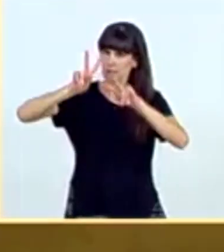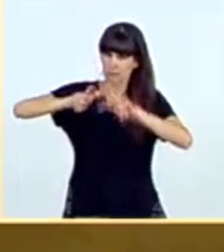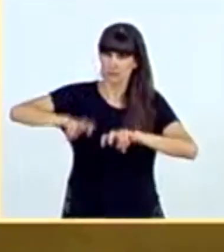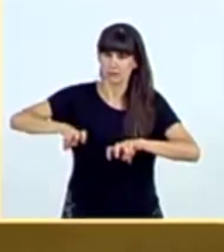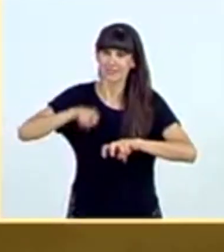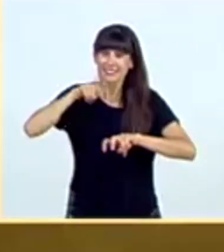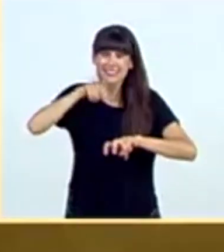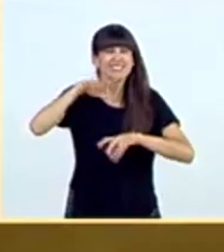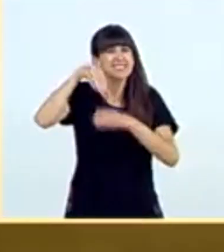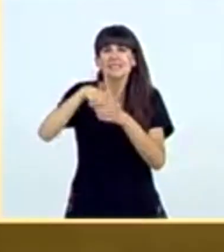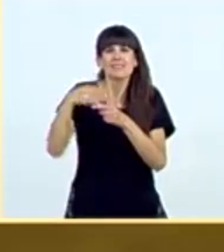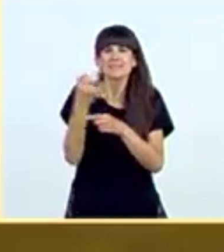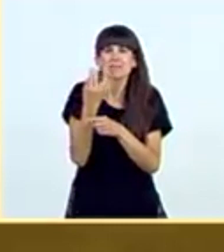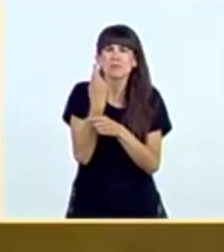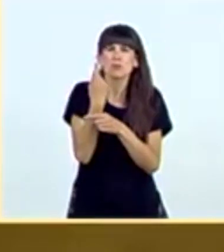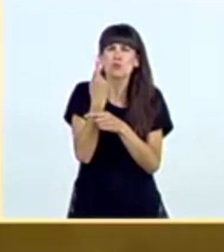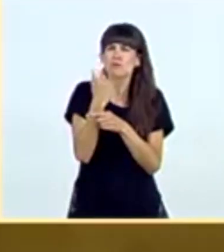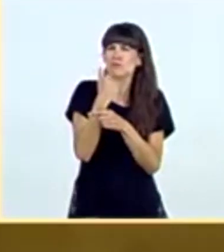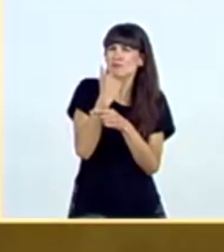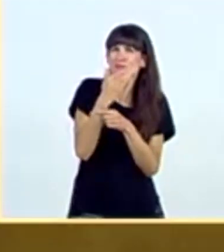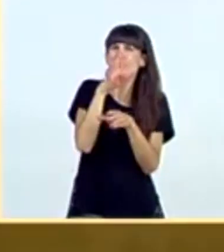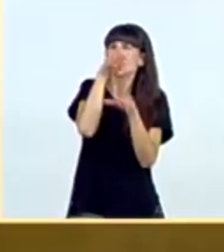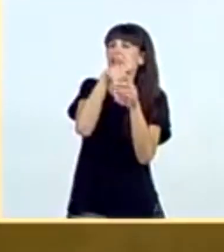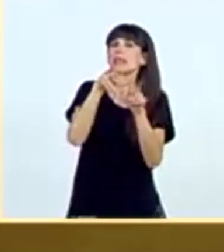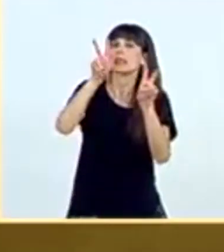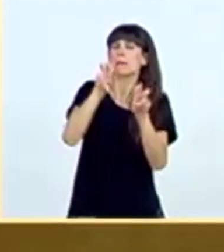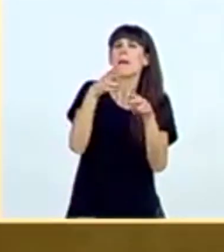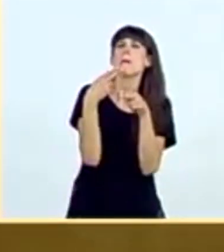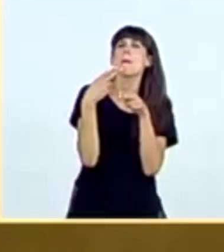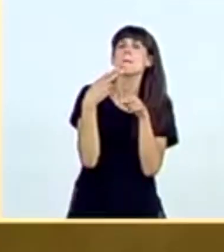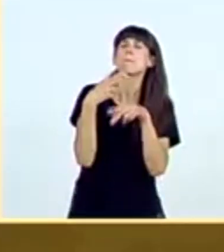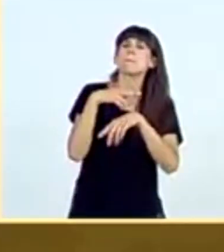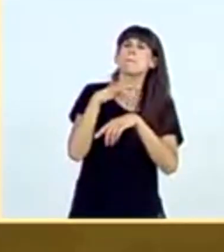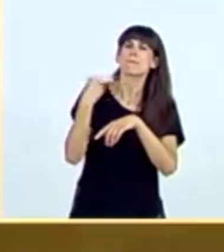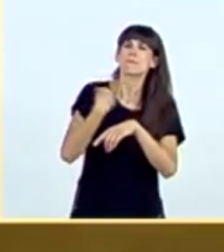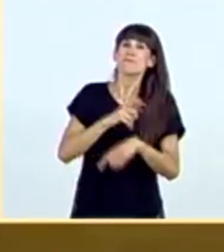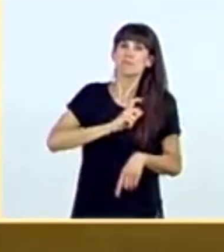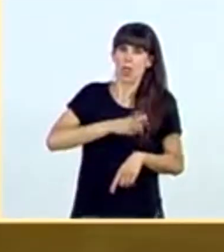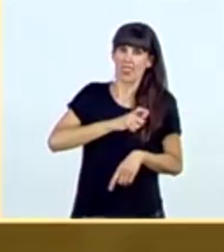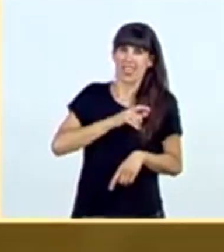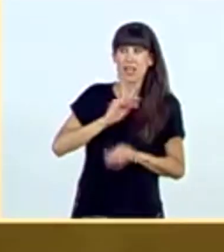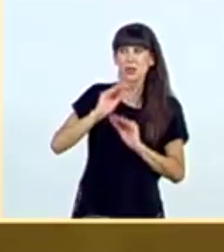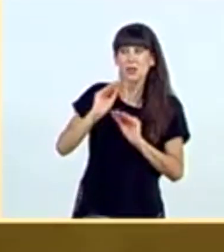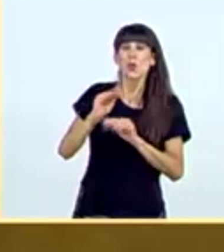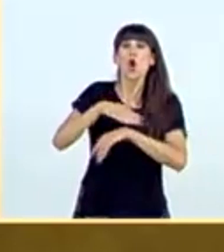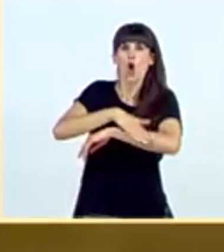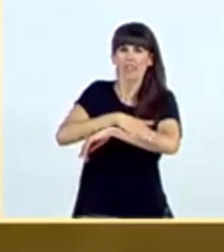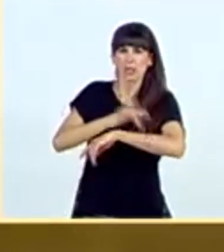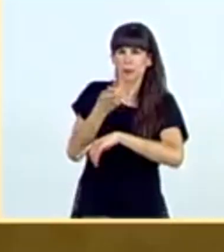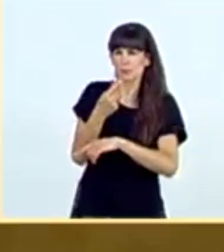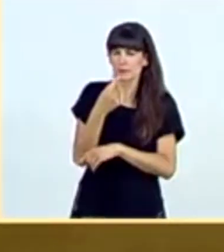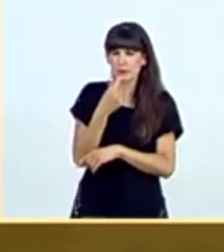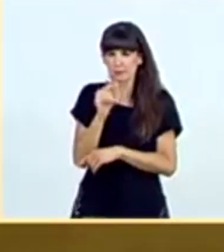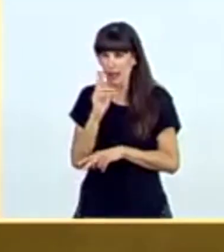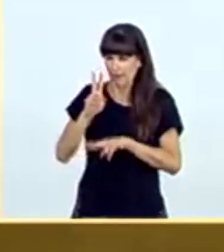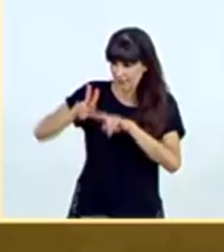construcción de una trama parapolicial con la que su gobierno trató de espiar a partidos de la oposición y